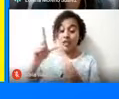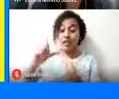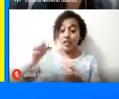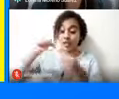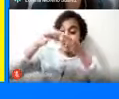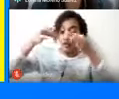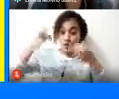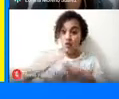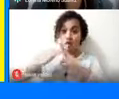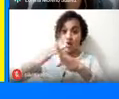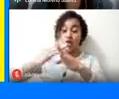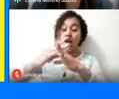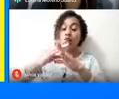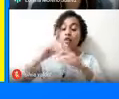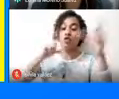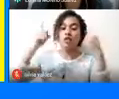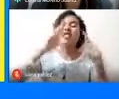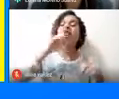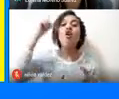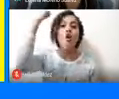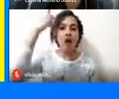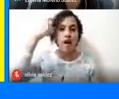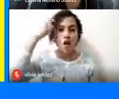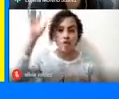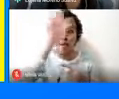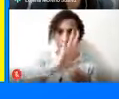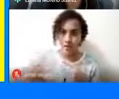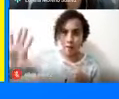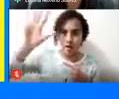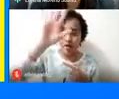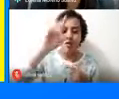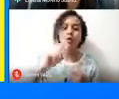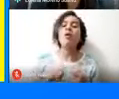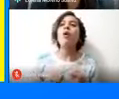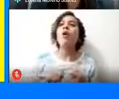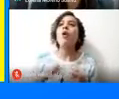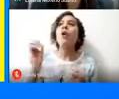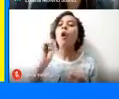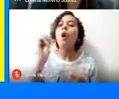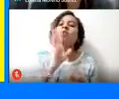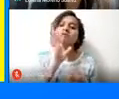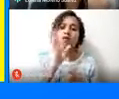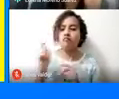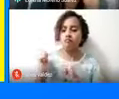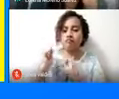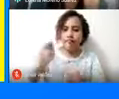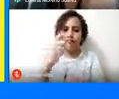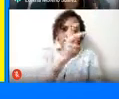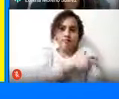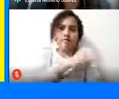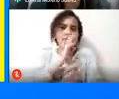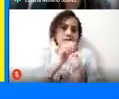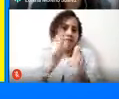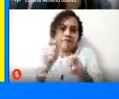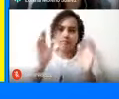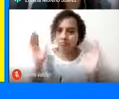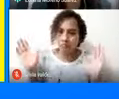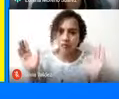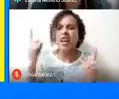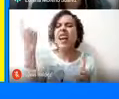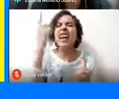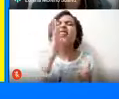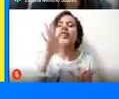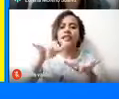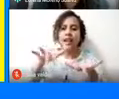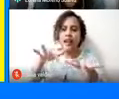integrados por el gobernador del departamento o quien delegue, que en este caso generalmente es el